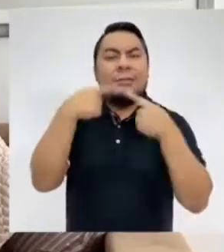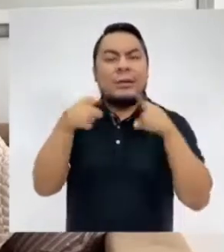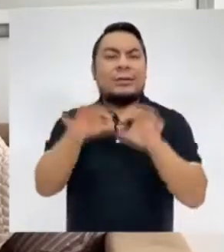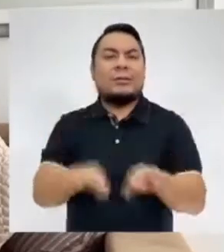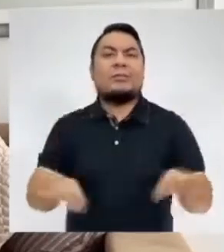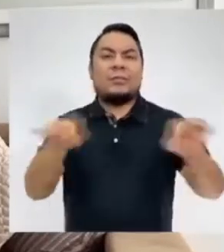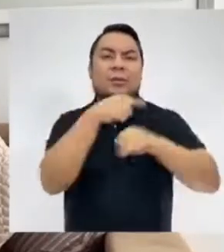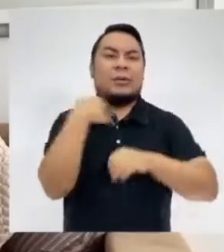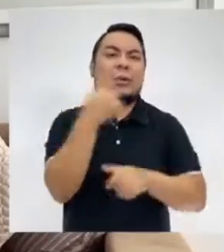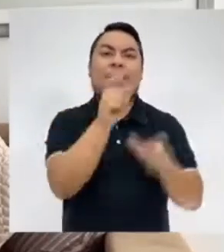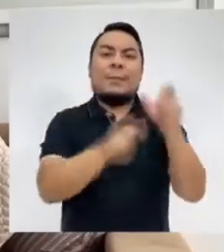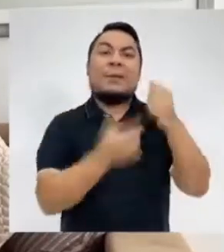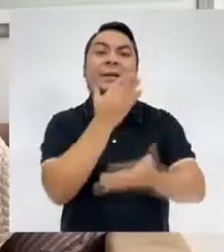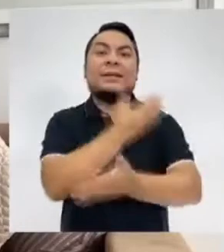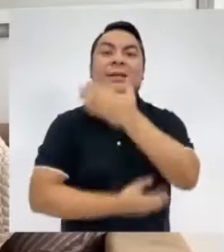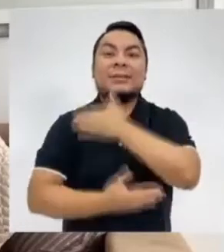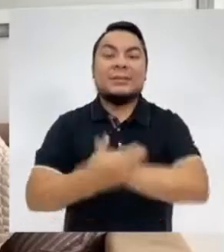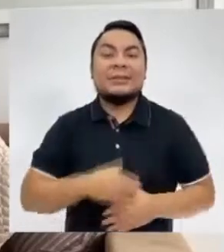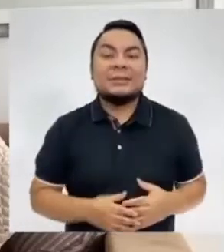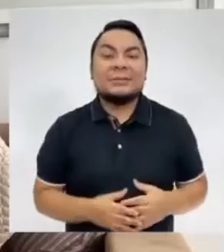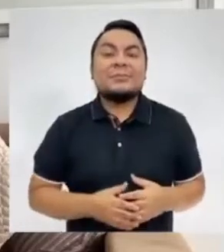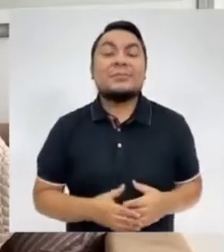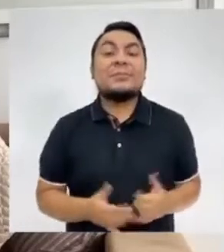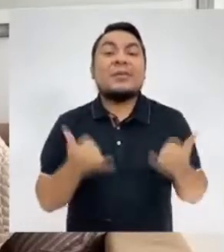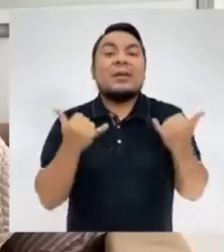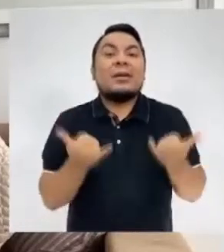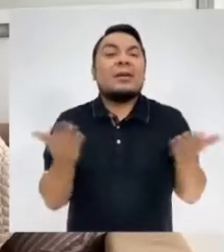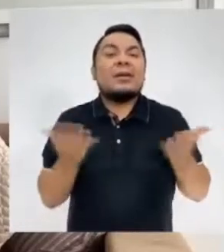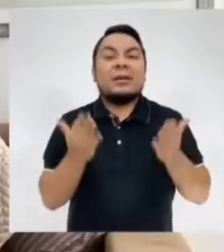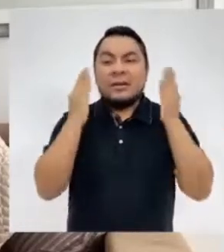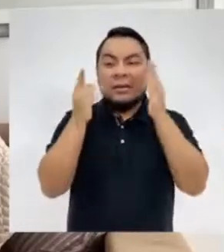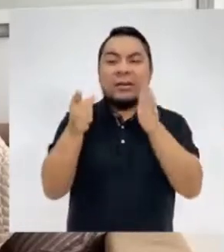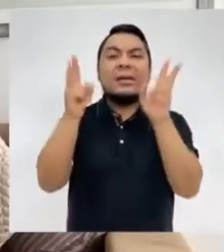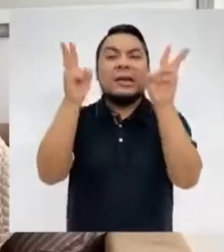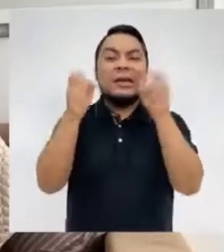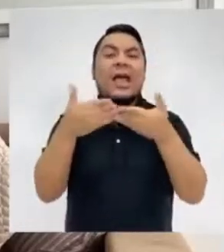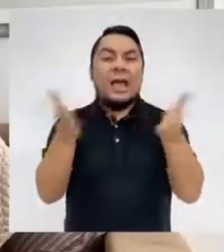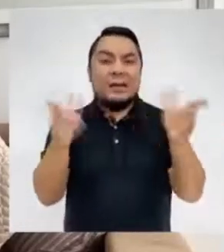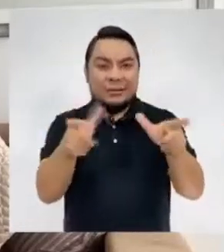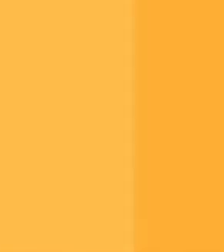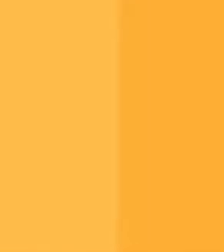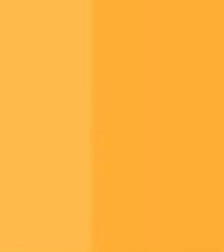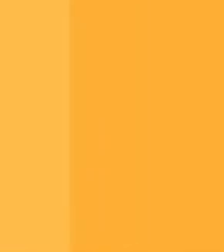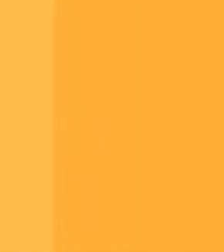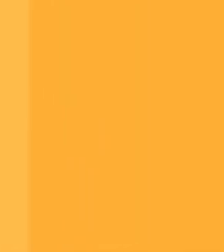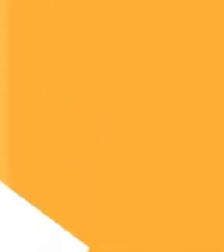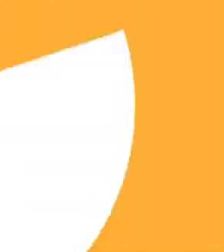importante para las personas con discapacidad. Y ahora, ¿qué tenemos en nuestro bloque? Abriendo espacios.